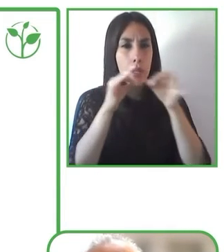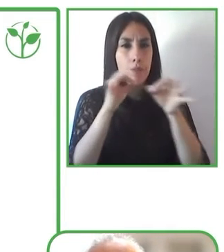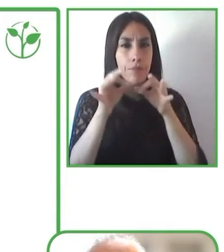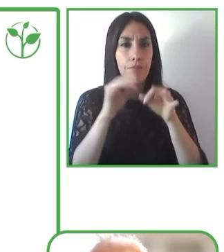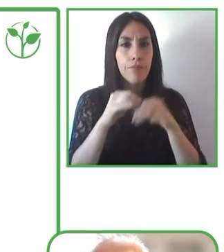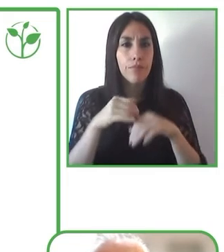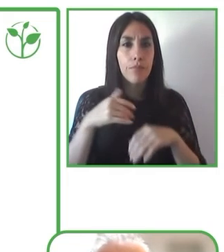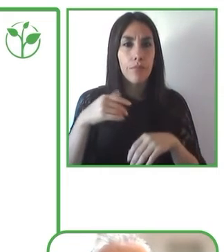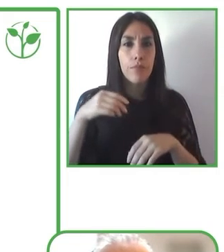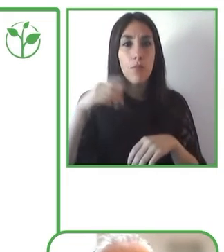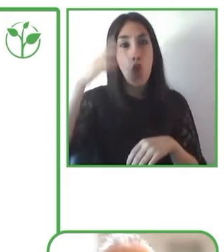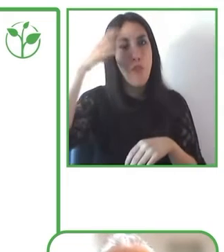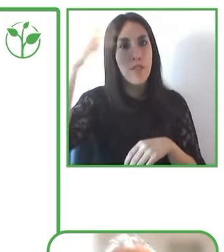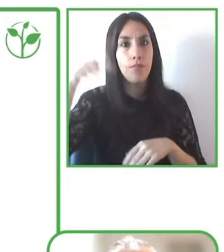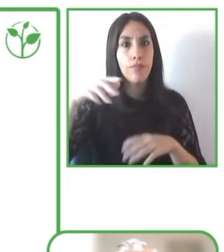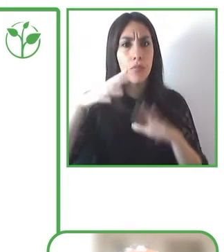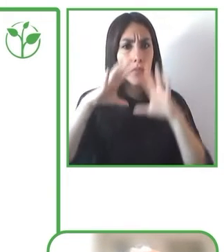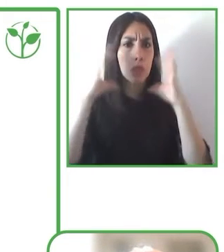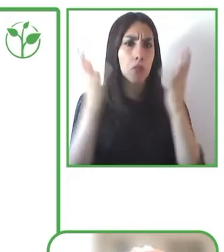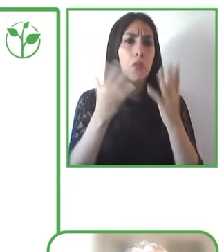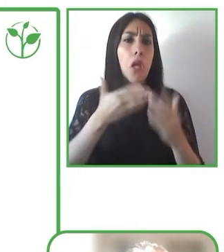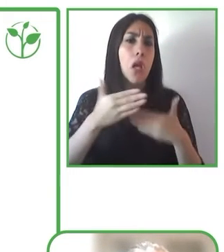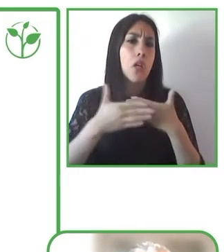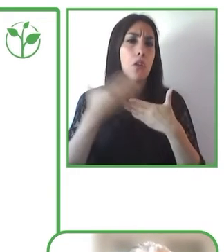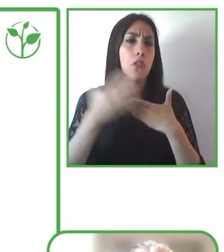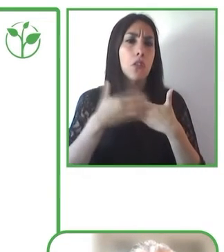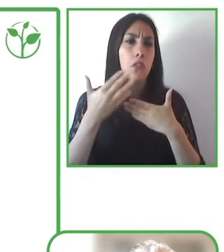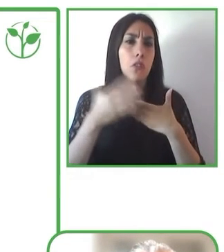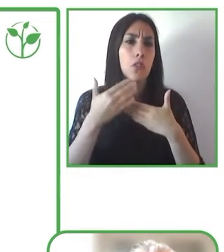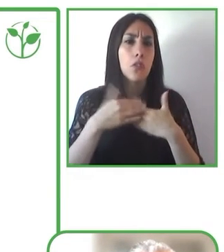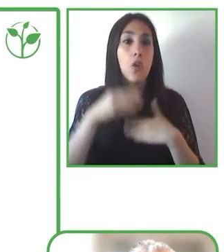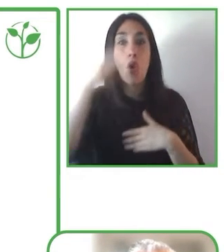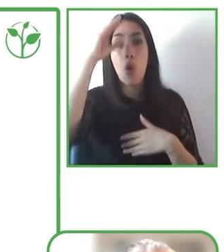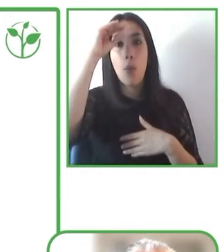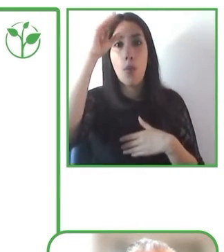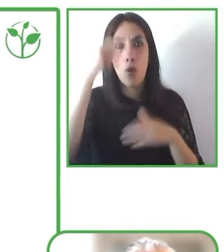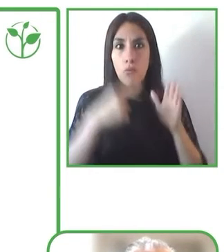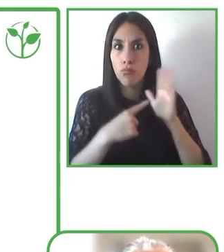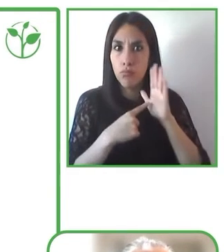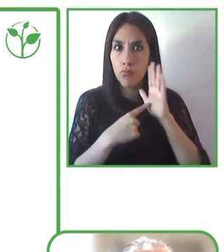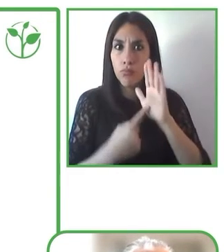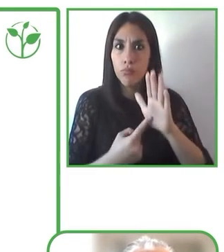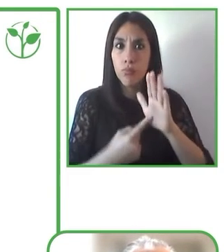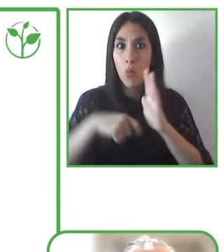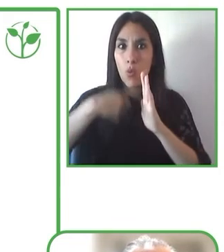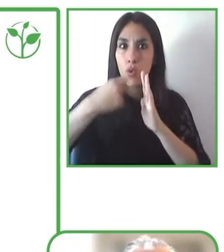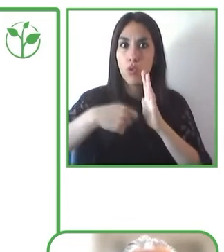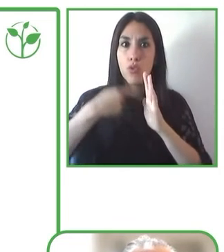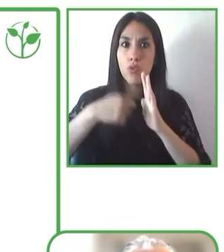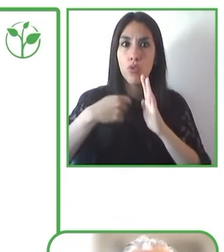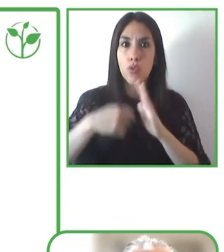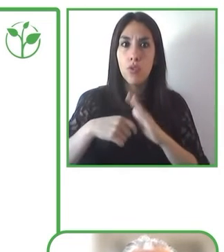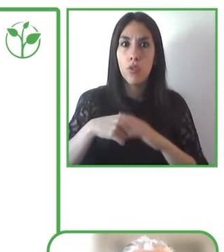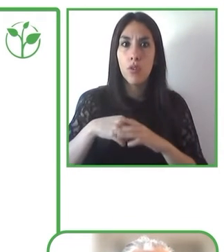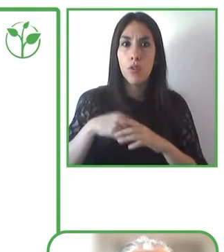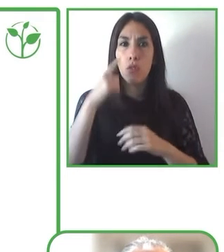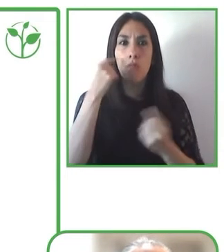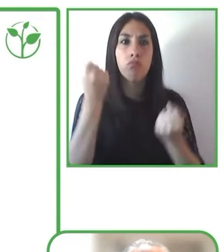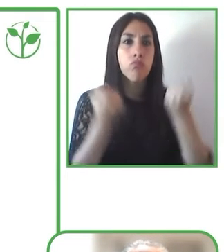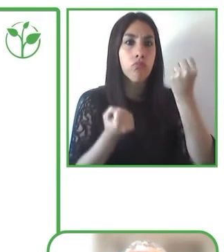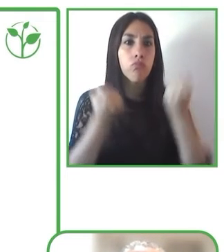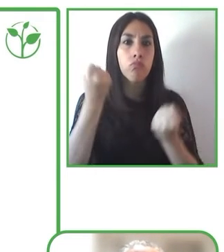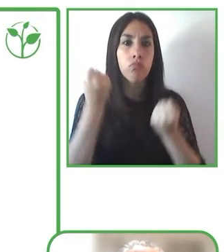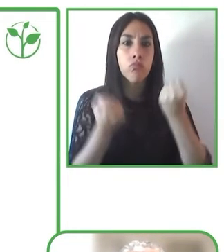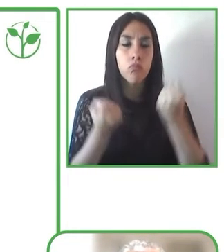presenta nuestro proyecto de radio. En realidad, la comunicación fácil de